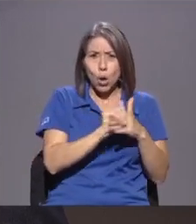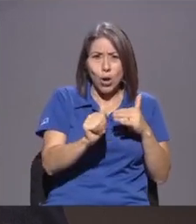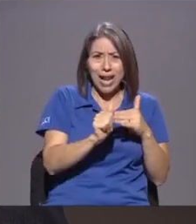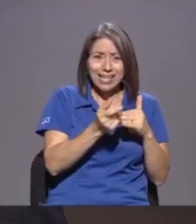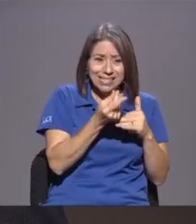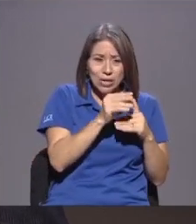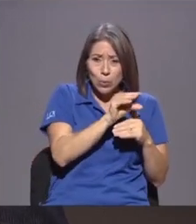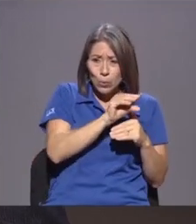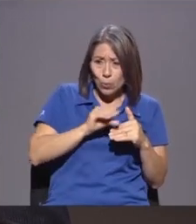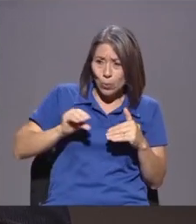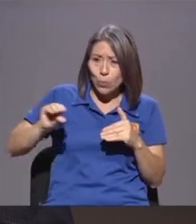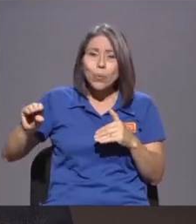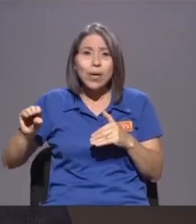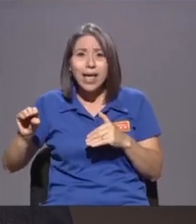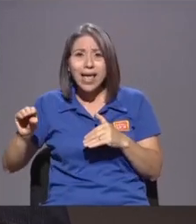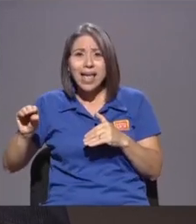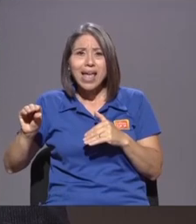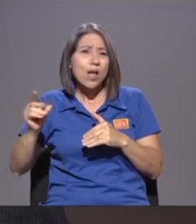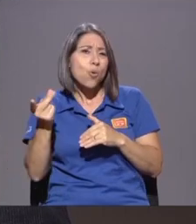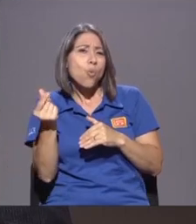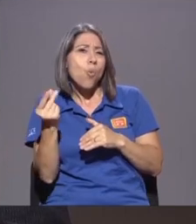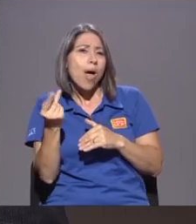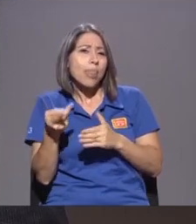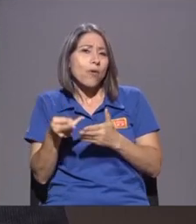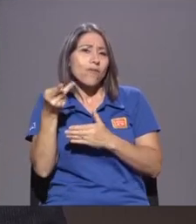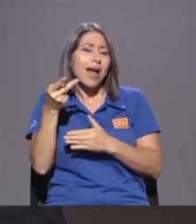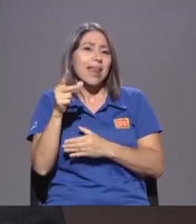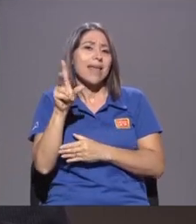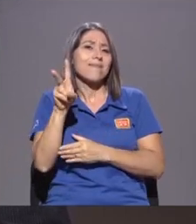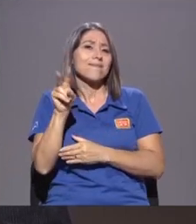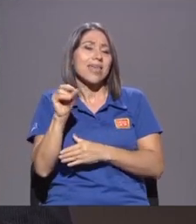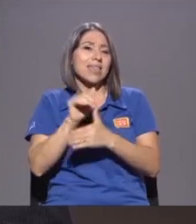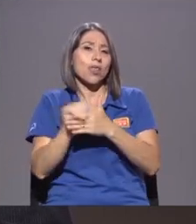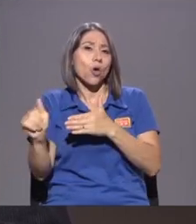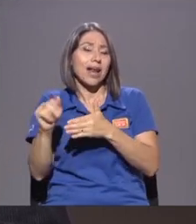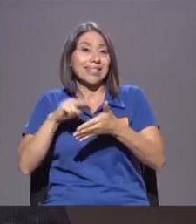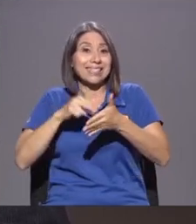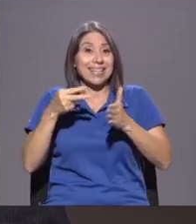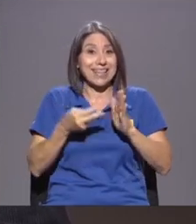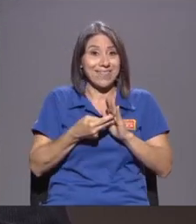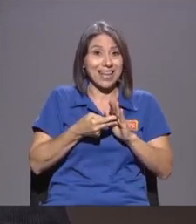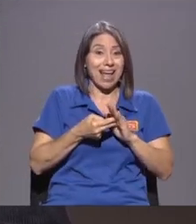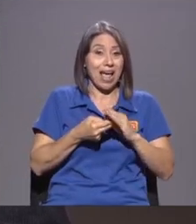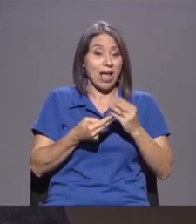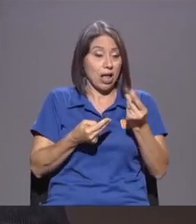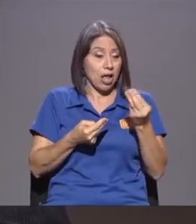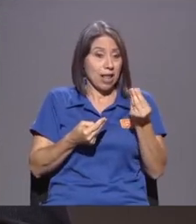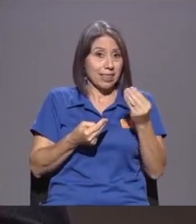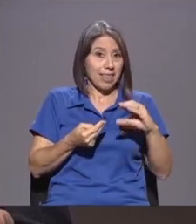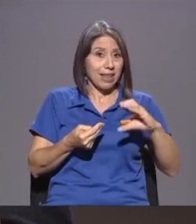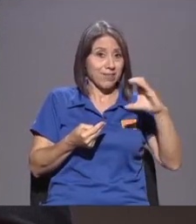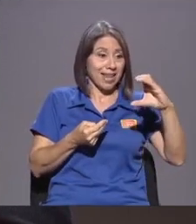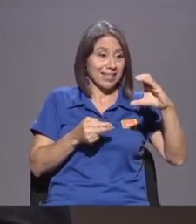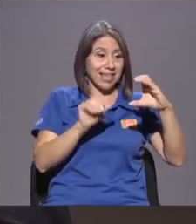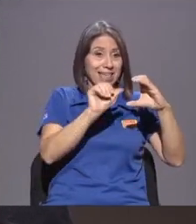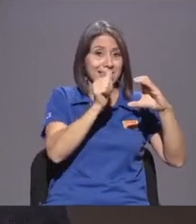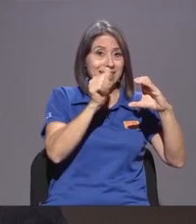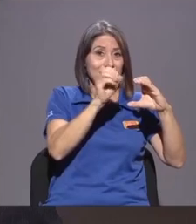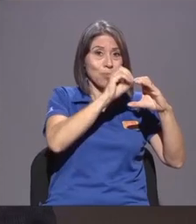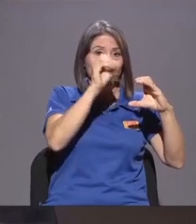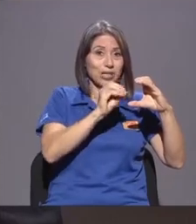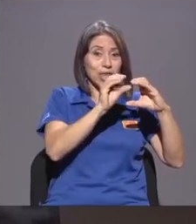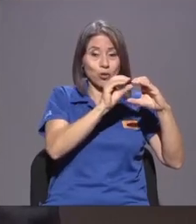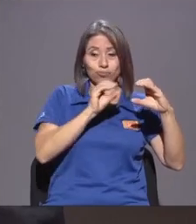Mercados Poco Eficientes El Costo Es 20 Dólares El 10% Del Costo De La Transferencia Va Al Intermediario